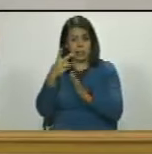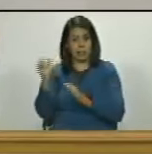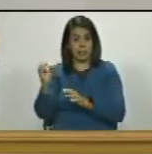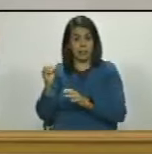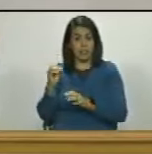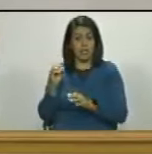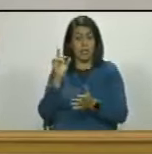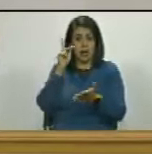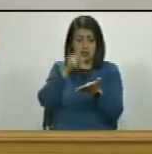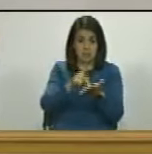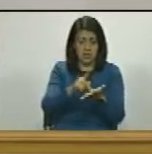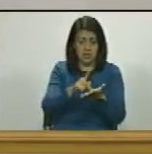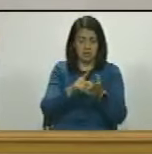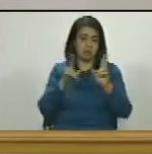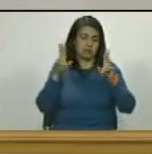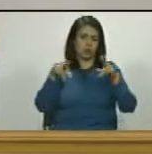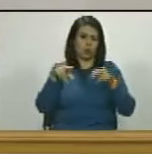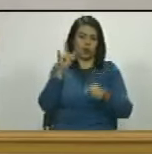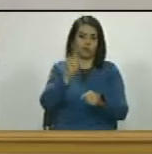inasistencia al vago ese